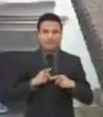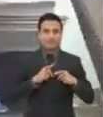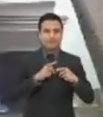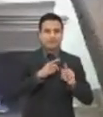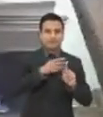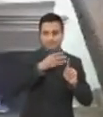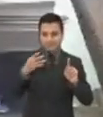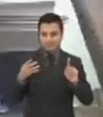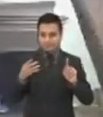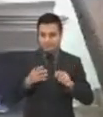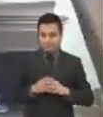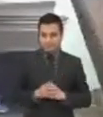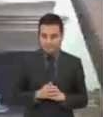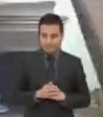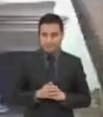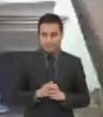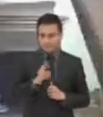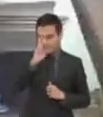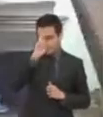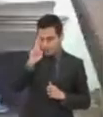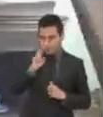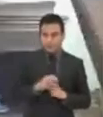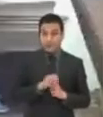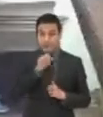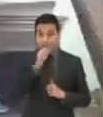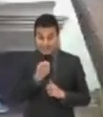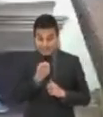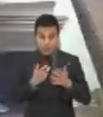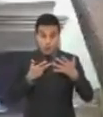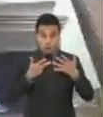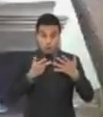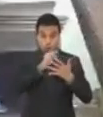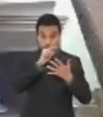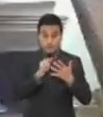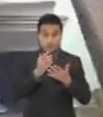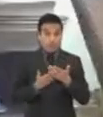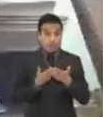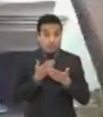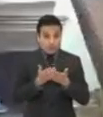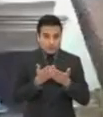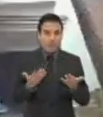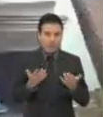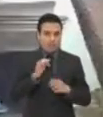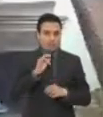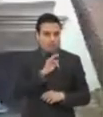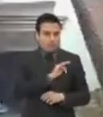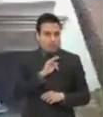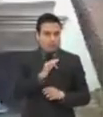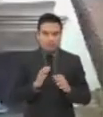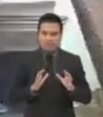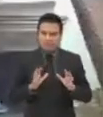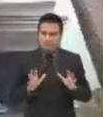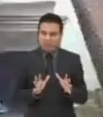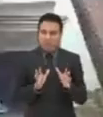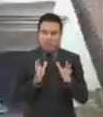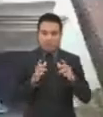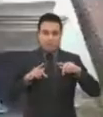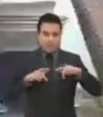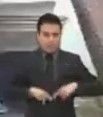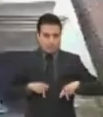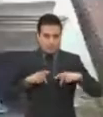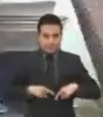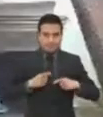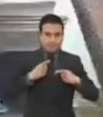sexual y estas ocho propuestas son elementos para impulsar un amplio diálogo